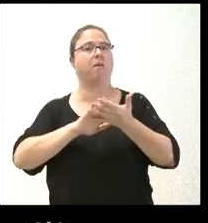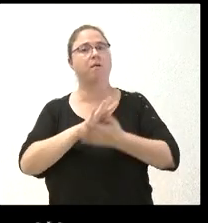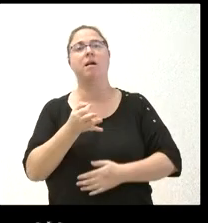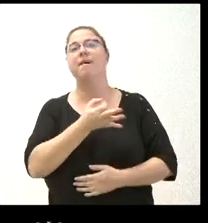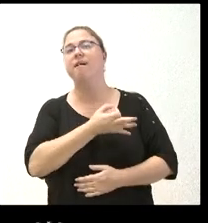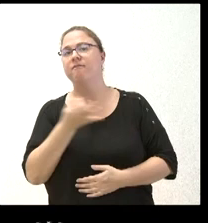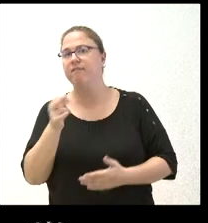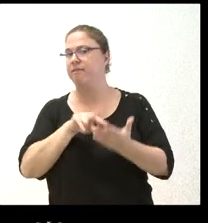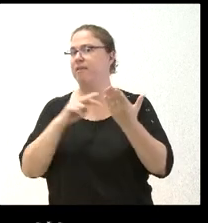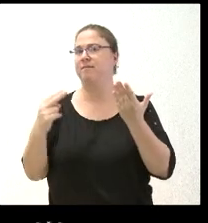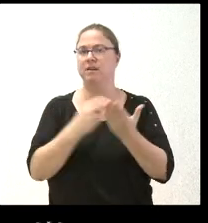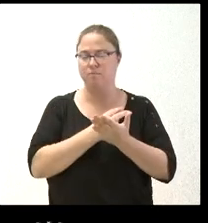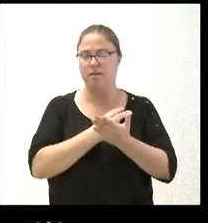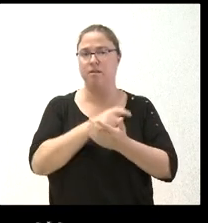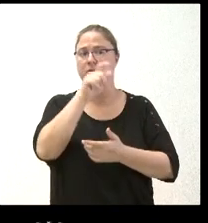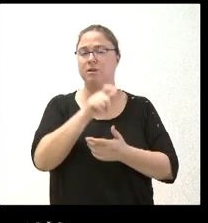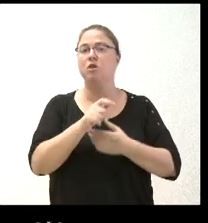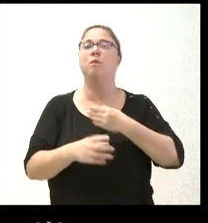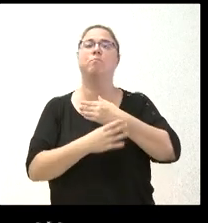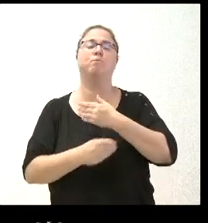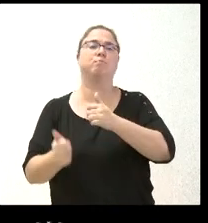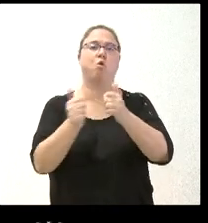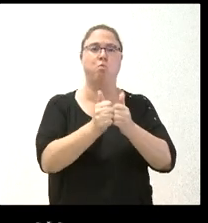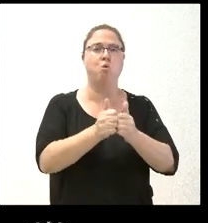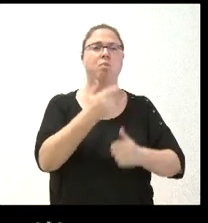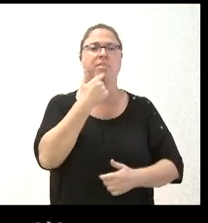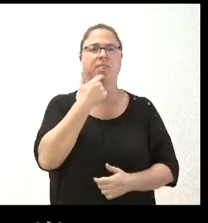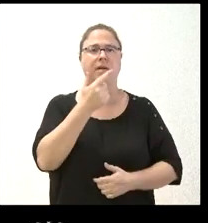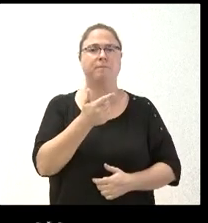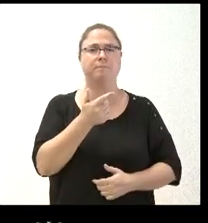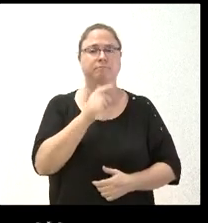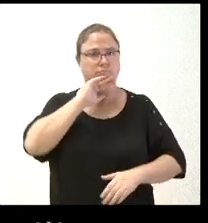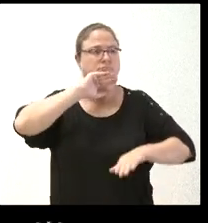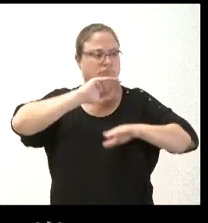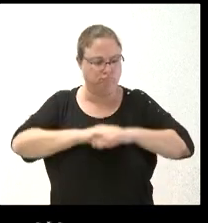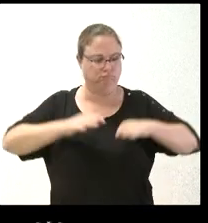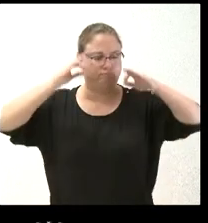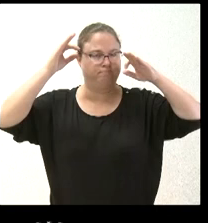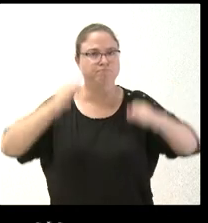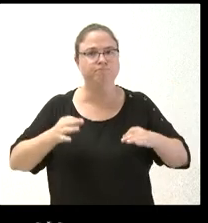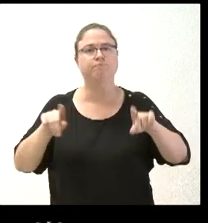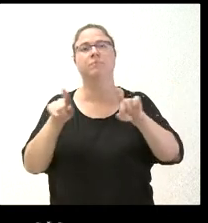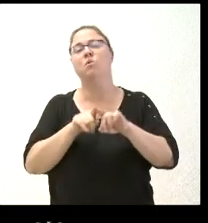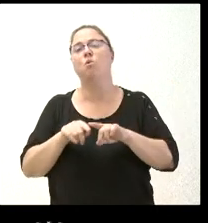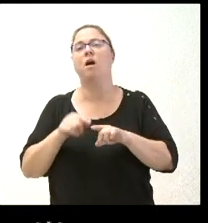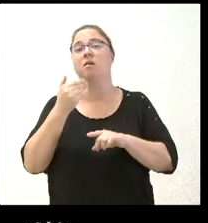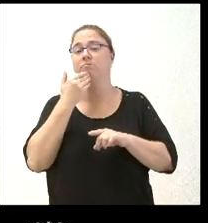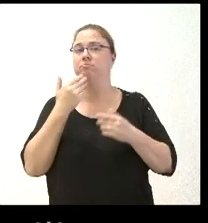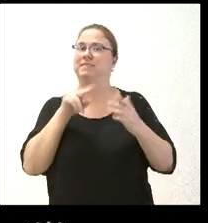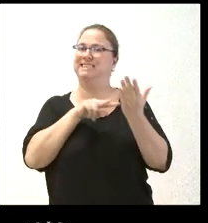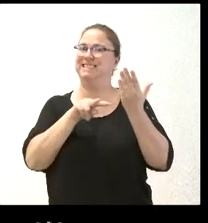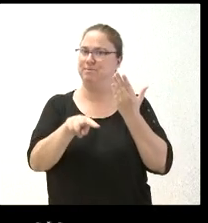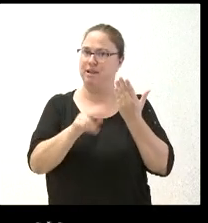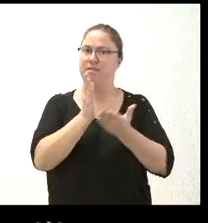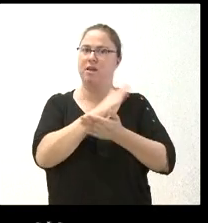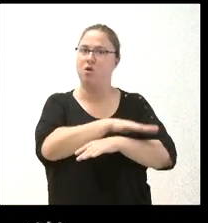transparencia el Procurador del Común si bien reconoce el alto grado de cumplimiento de información y transparencia del Gobierno autonómico también